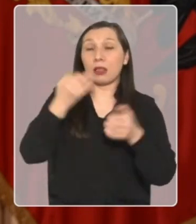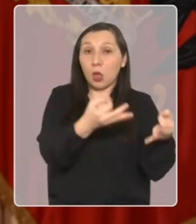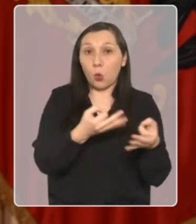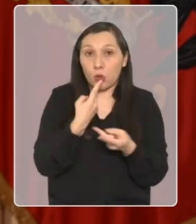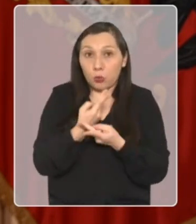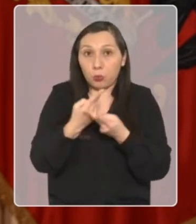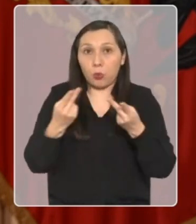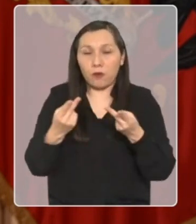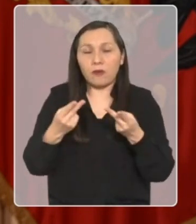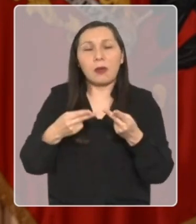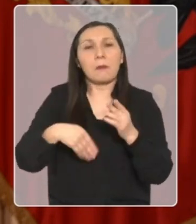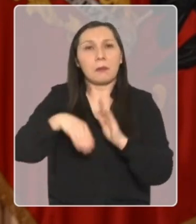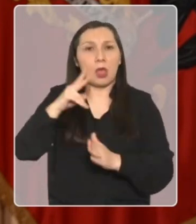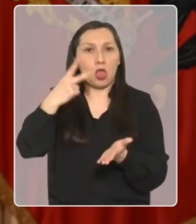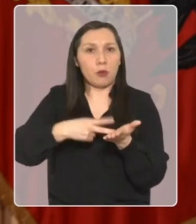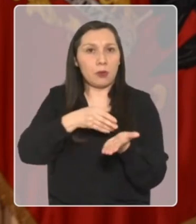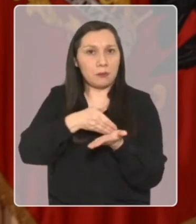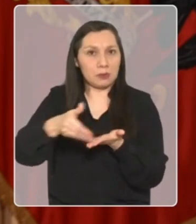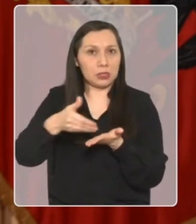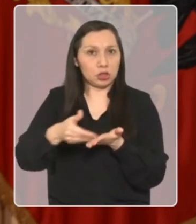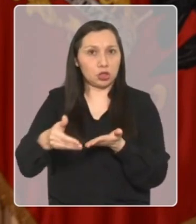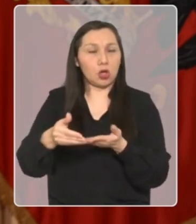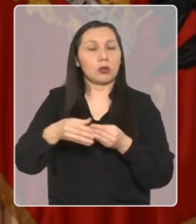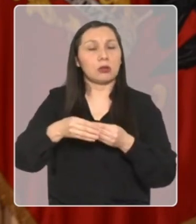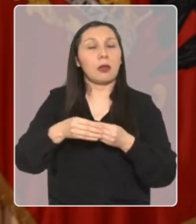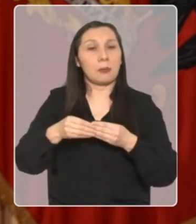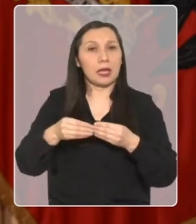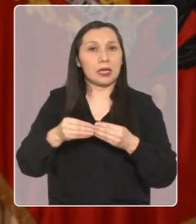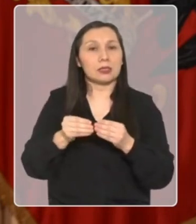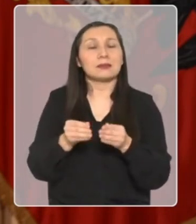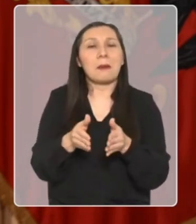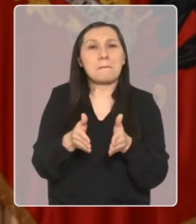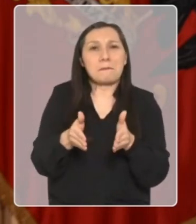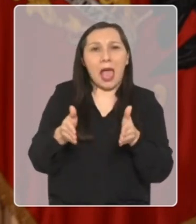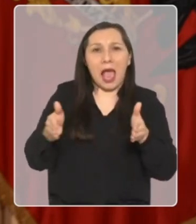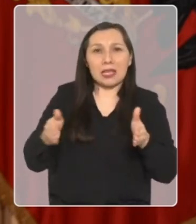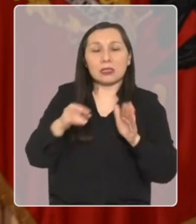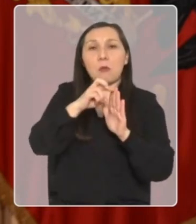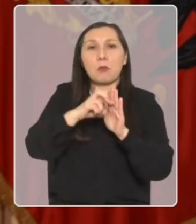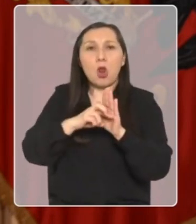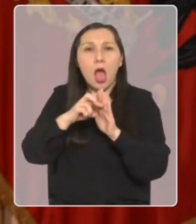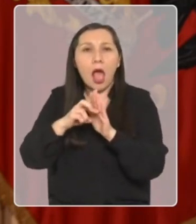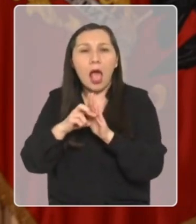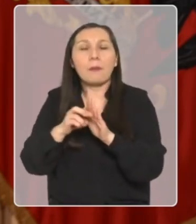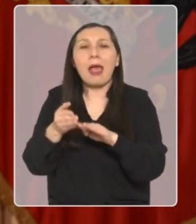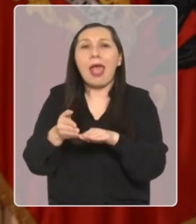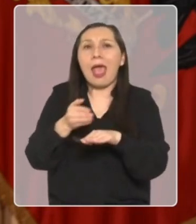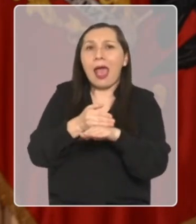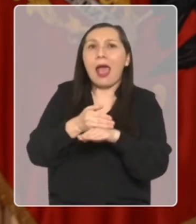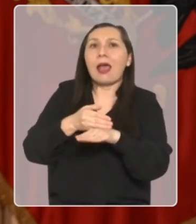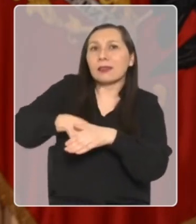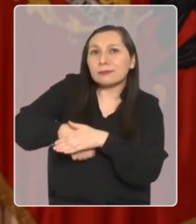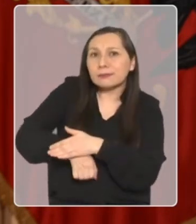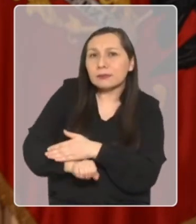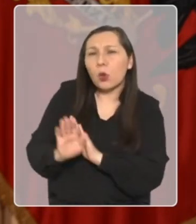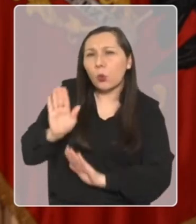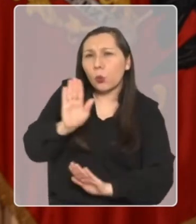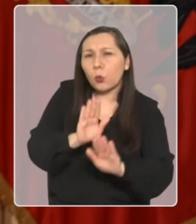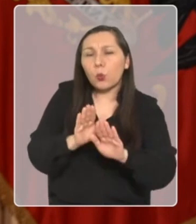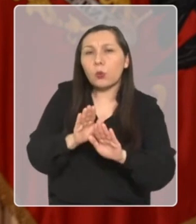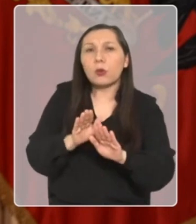comprometir la cuenta pública, vamos a destinar más de 2.000 millones de pesos a ampliar el programa de pesquisa neonatal